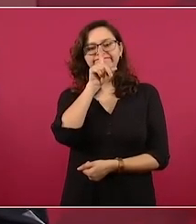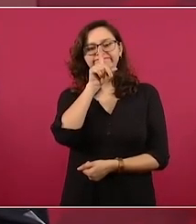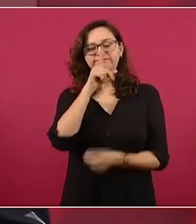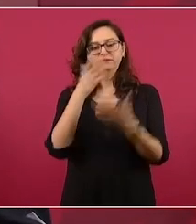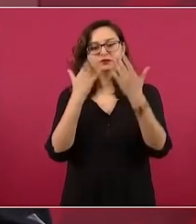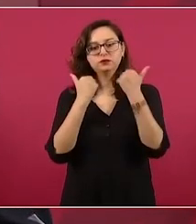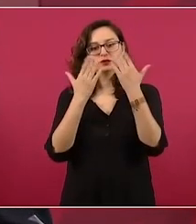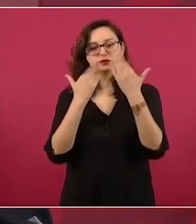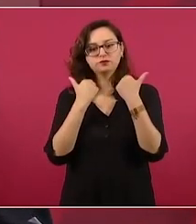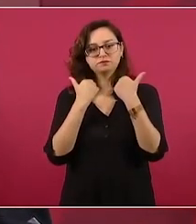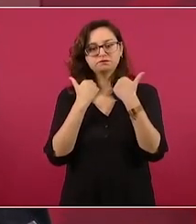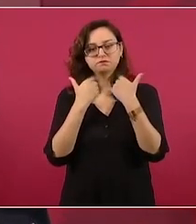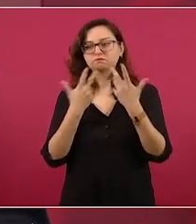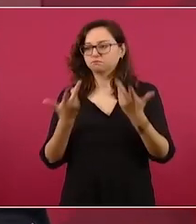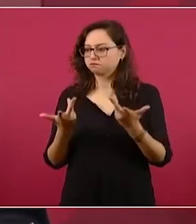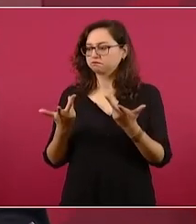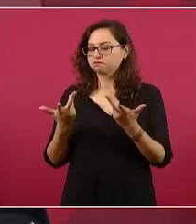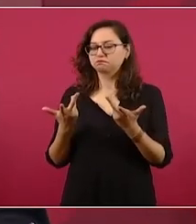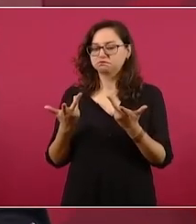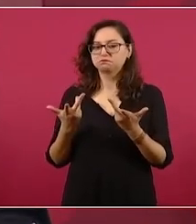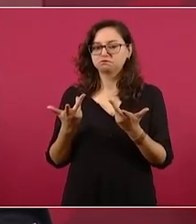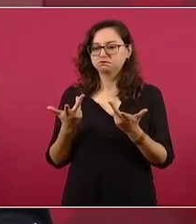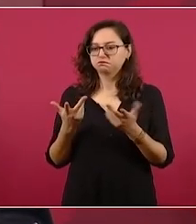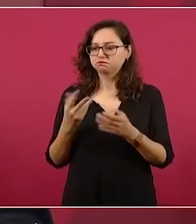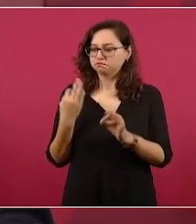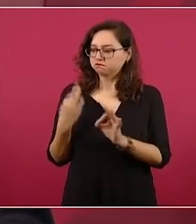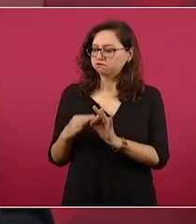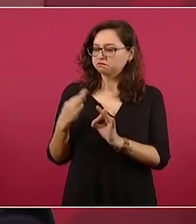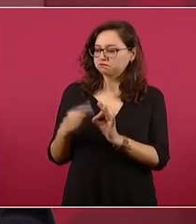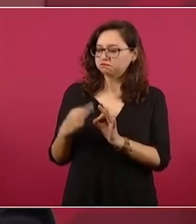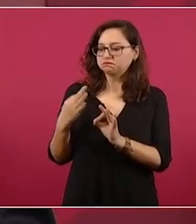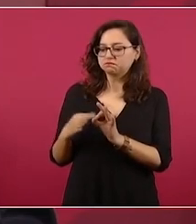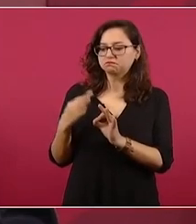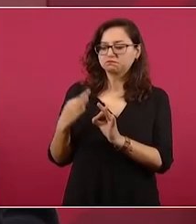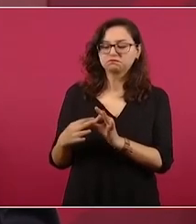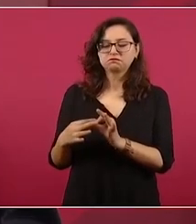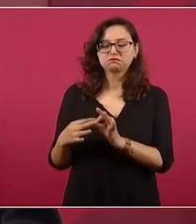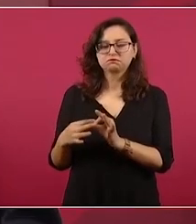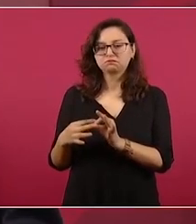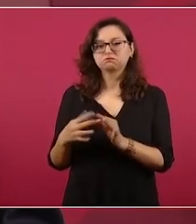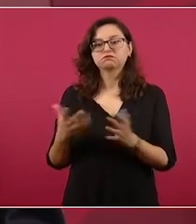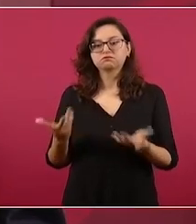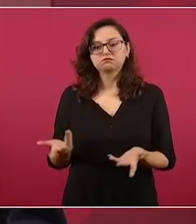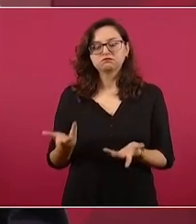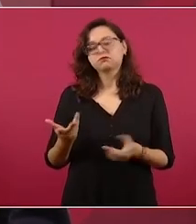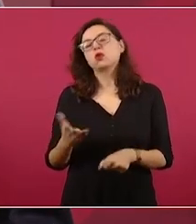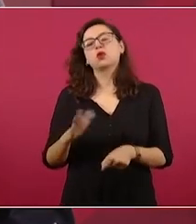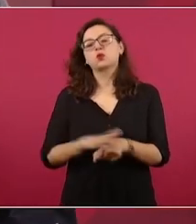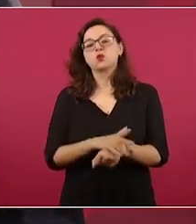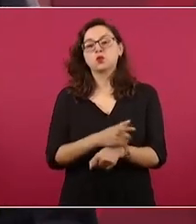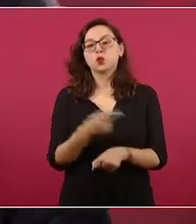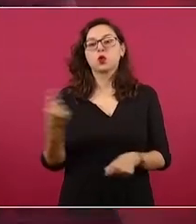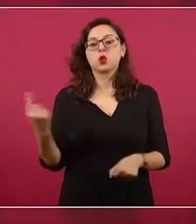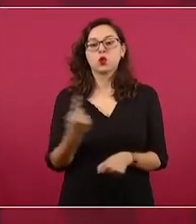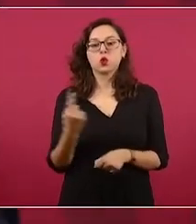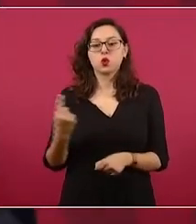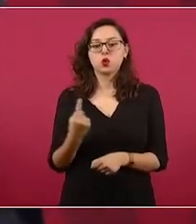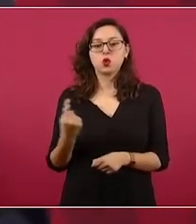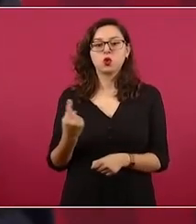Y esto tiene que ver mucho